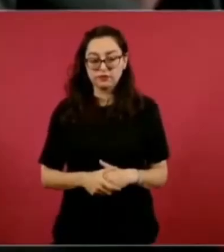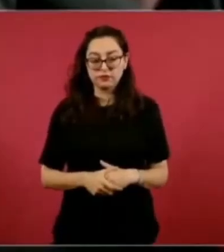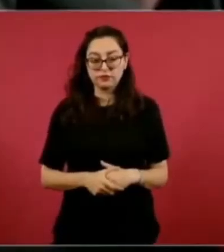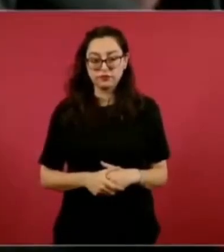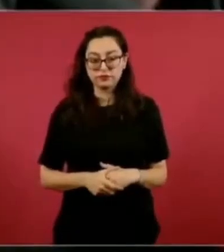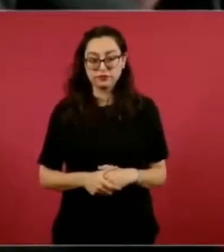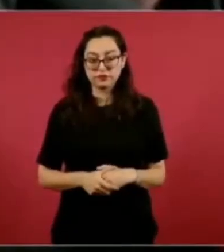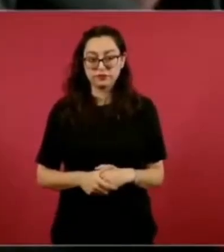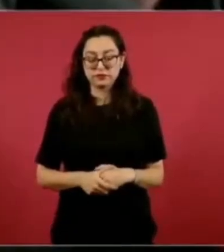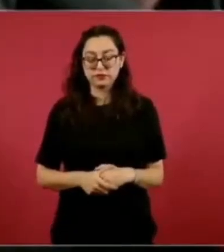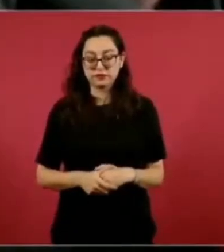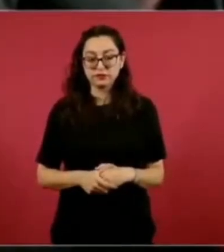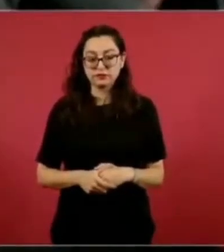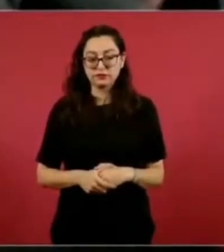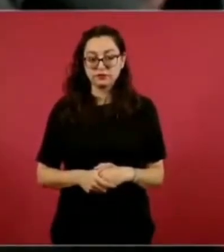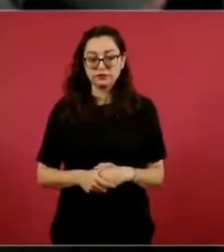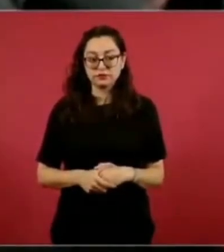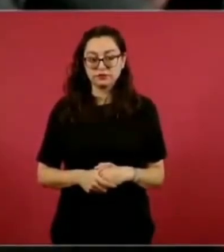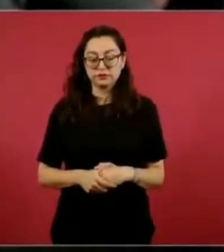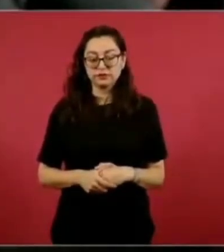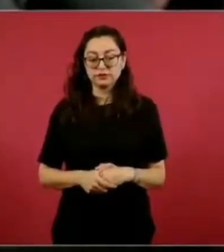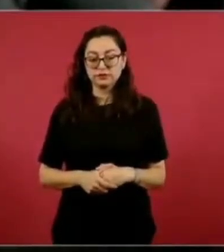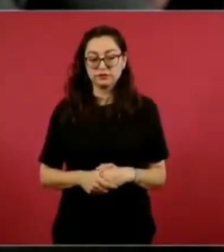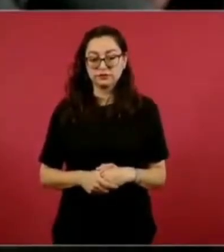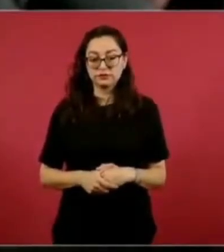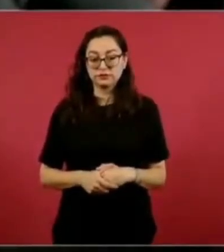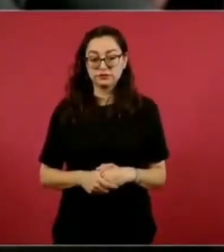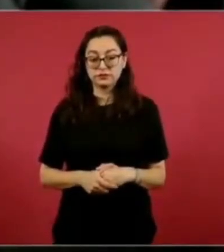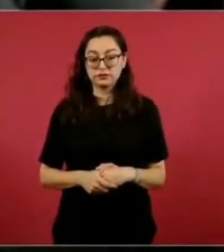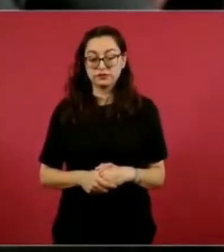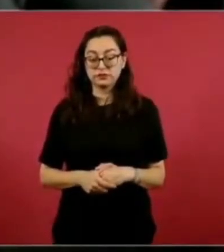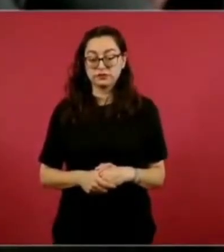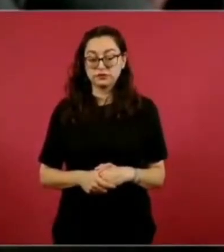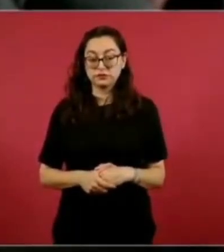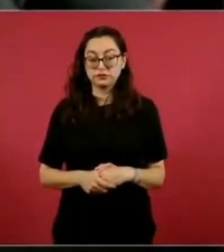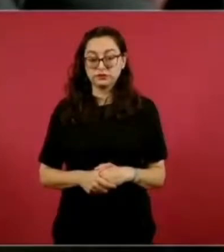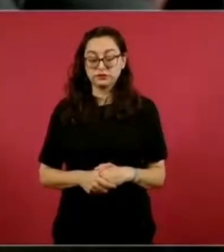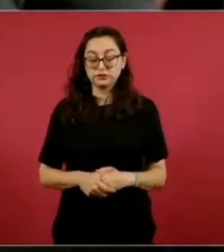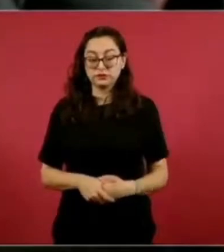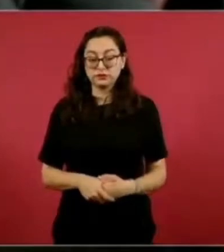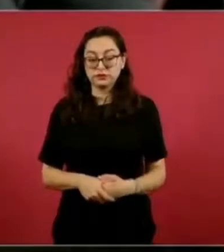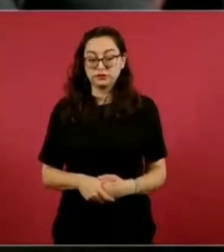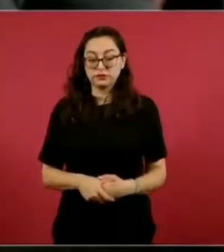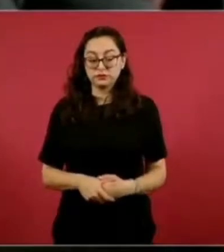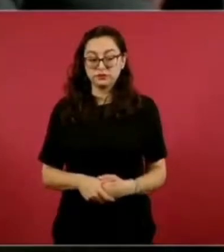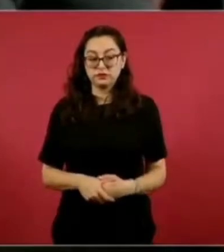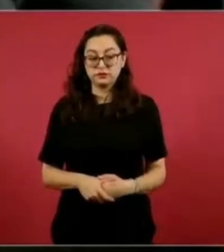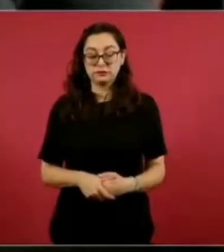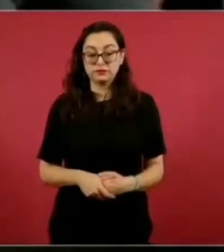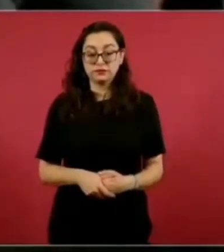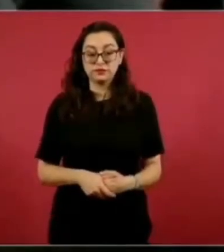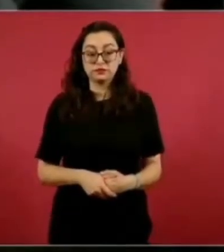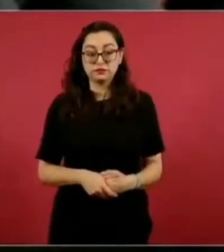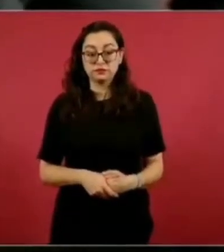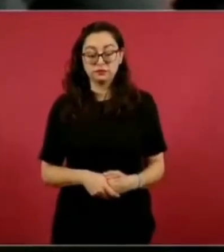si usted es la especialista, mi pregunta es, ¿esto va a disminuir muy probablemente la